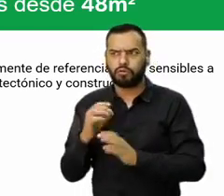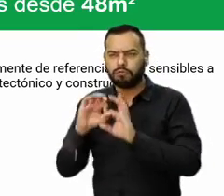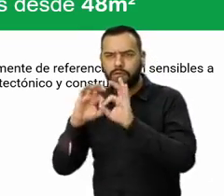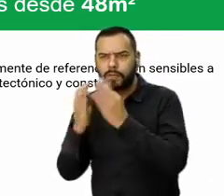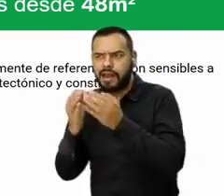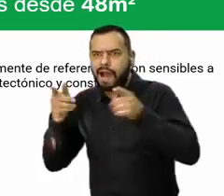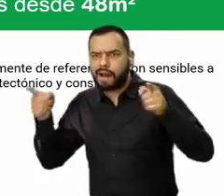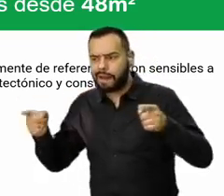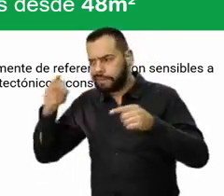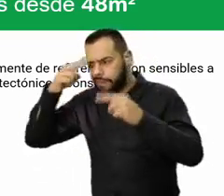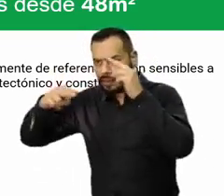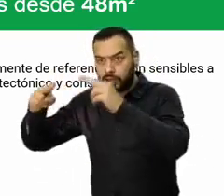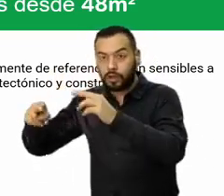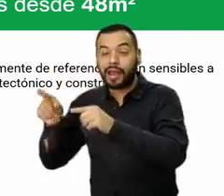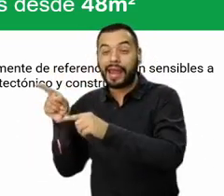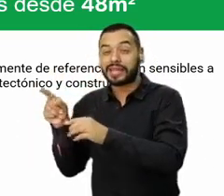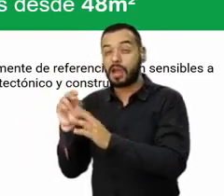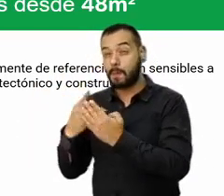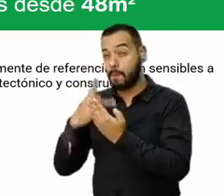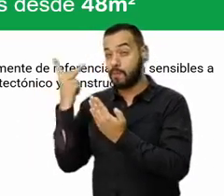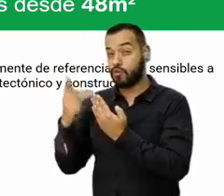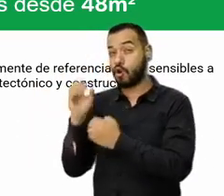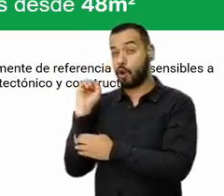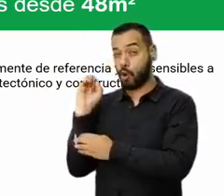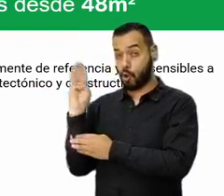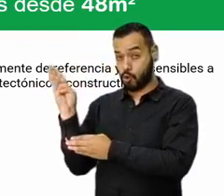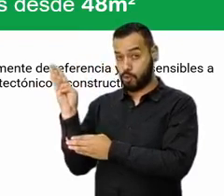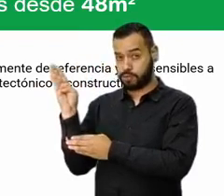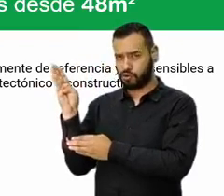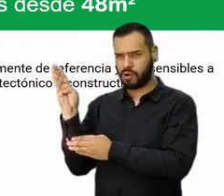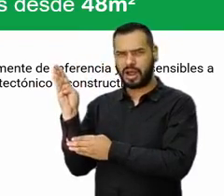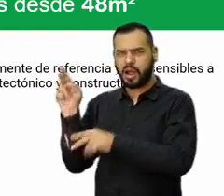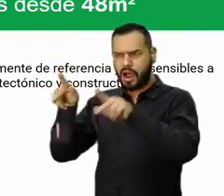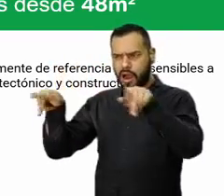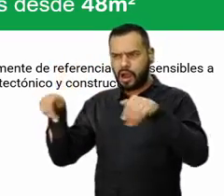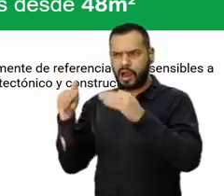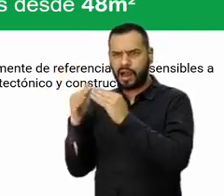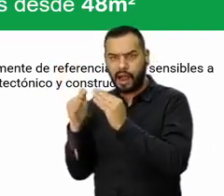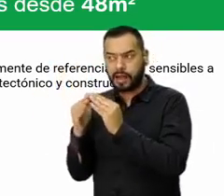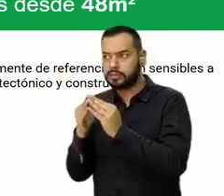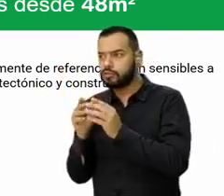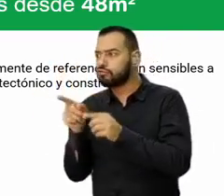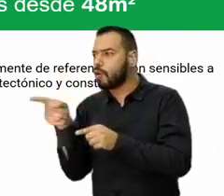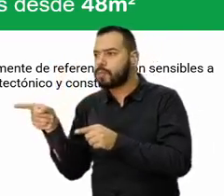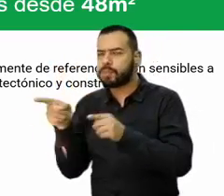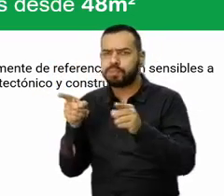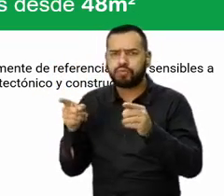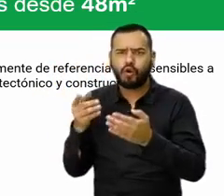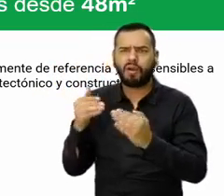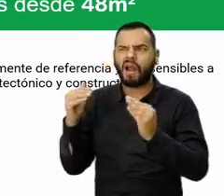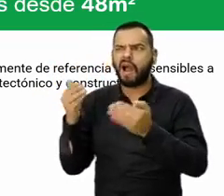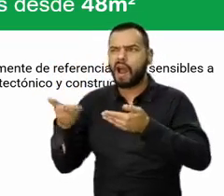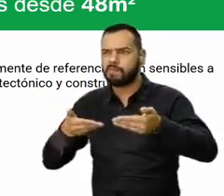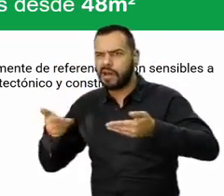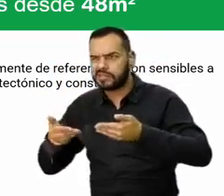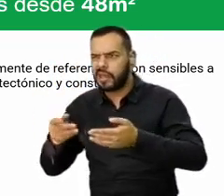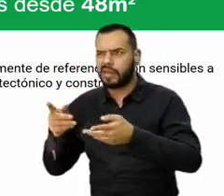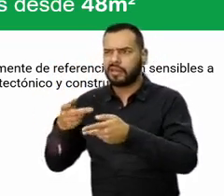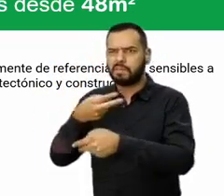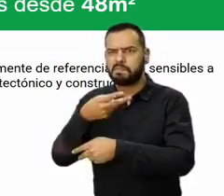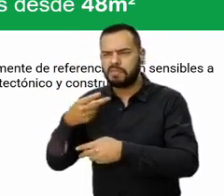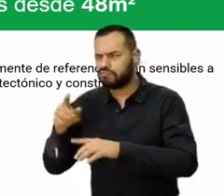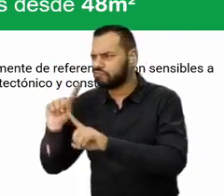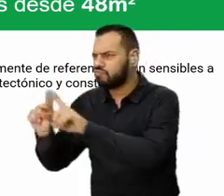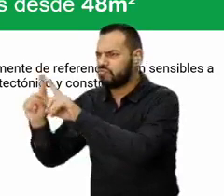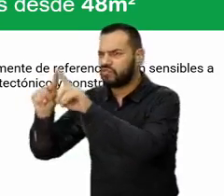importante, este proyecto es un clubhouse. O encuentras todo allí y no tienes que salir. Disfrutas con tus hijos, así es. Disfrutas